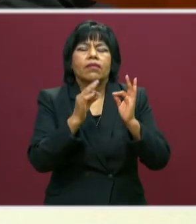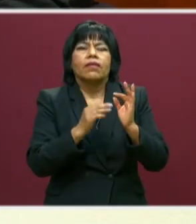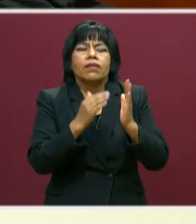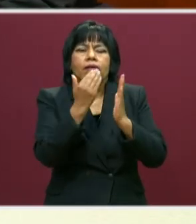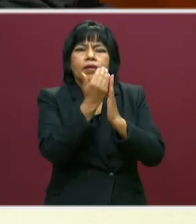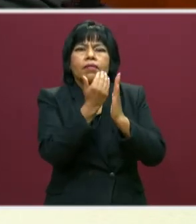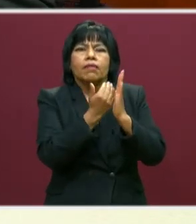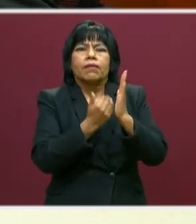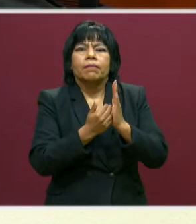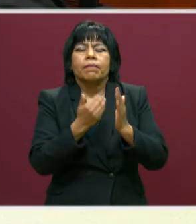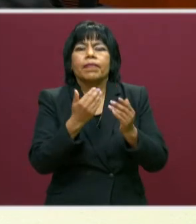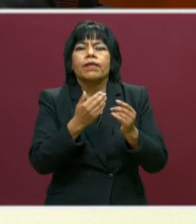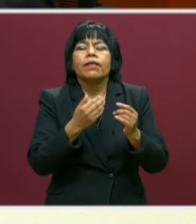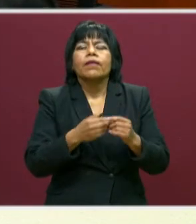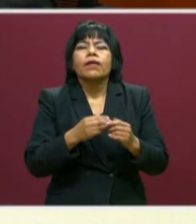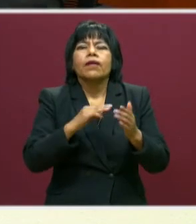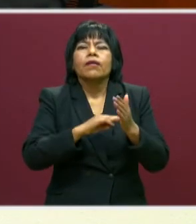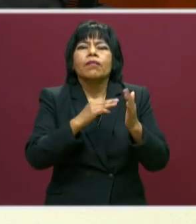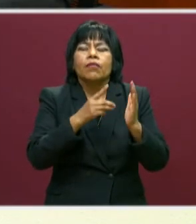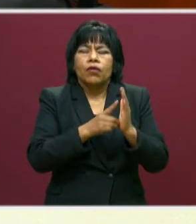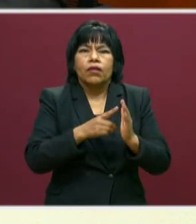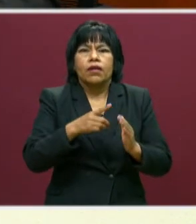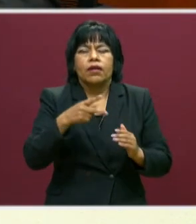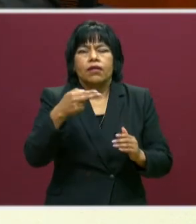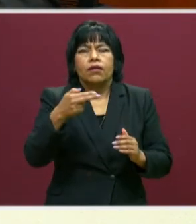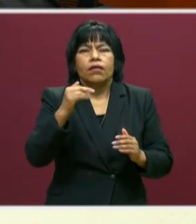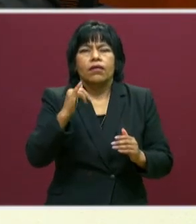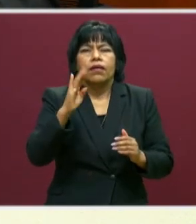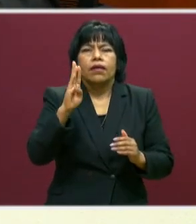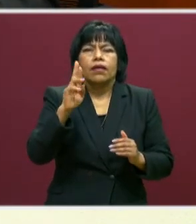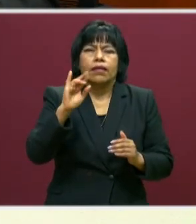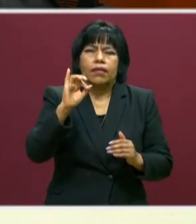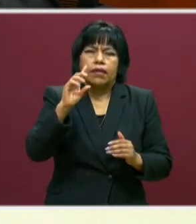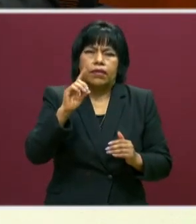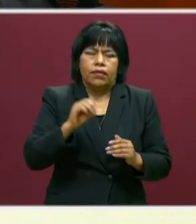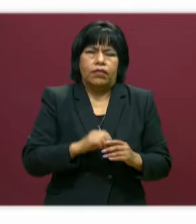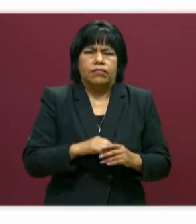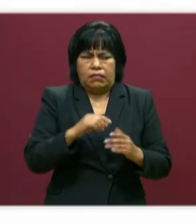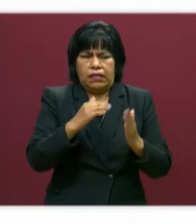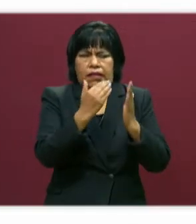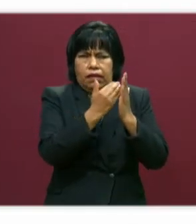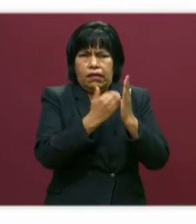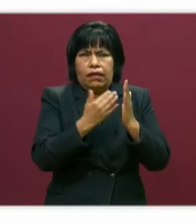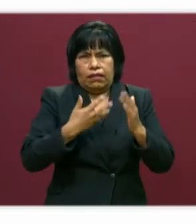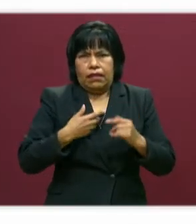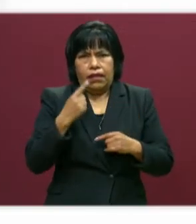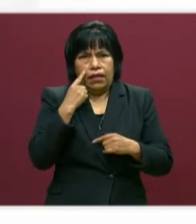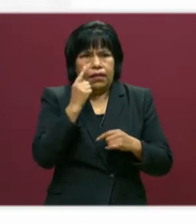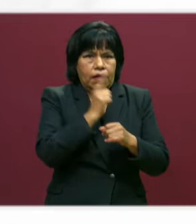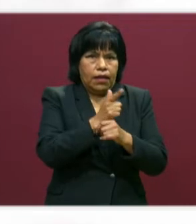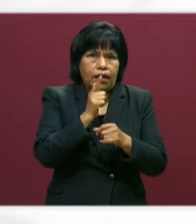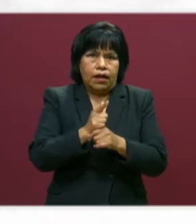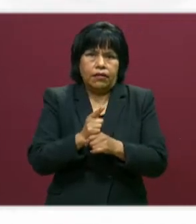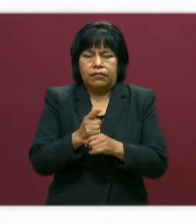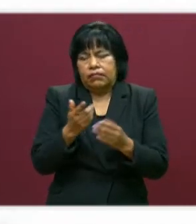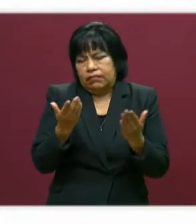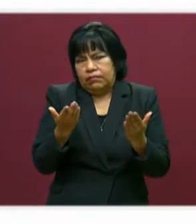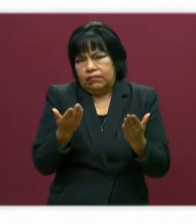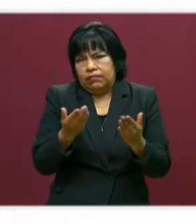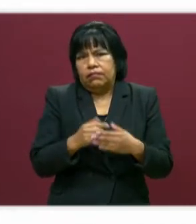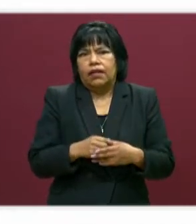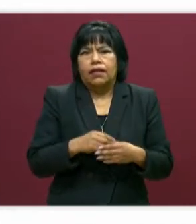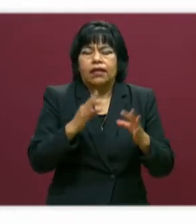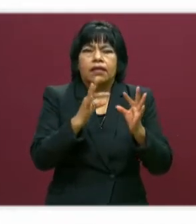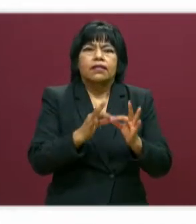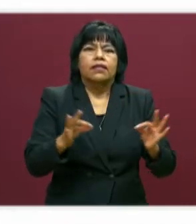modelo híbrido está fundamentado en principios pedagógicos. De lo contrario, no podríamos darle sustento. Ahí los